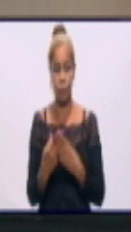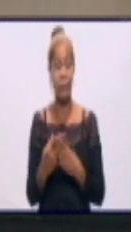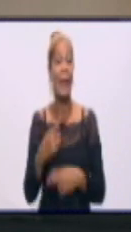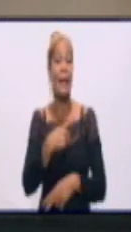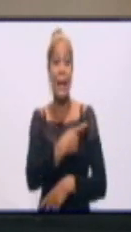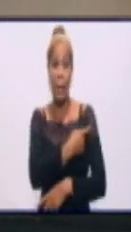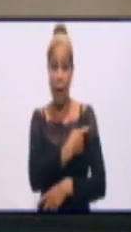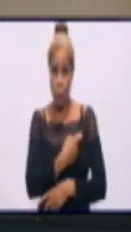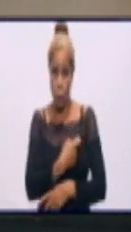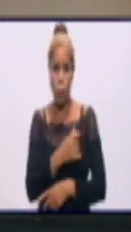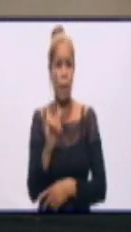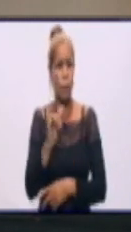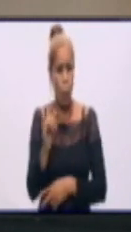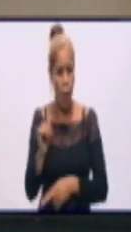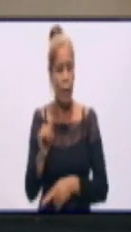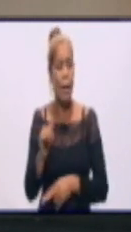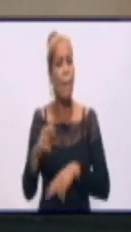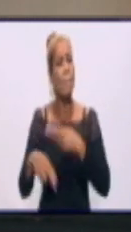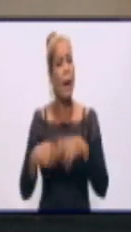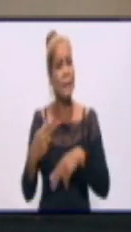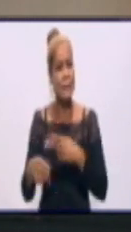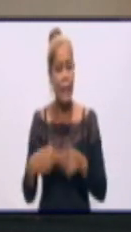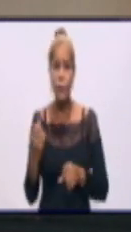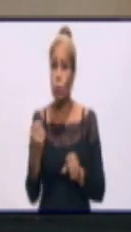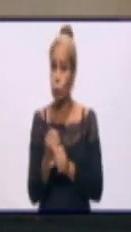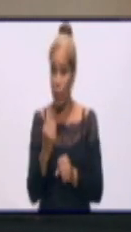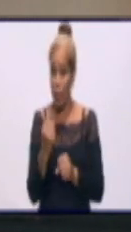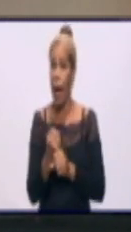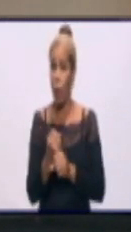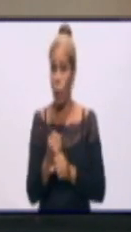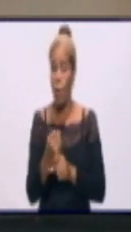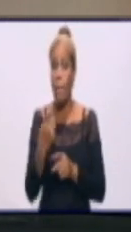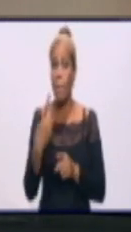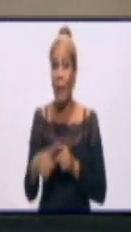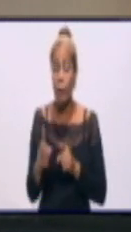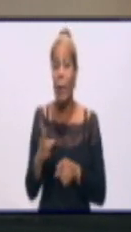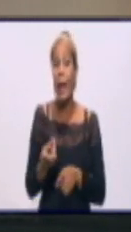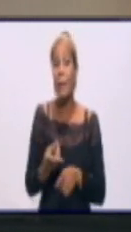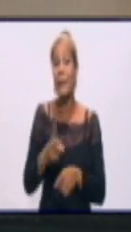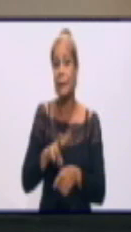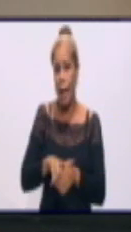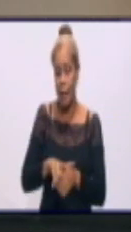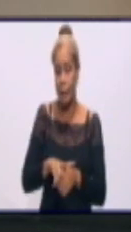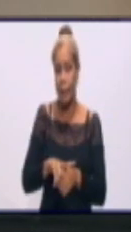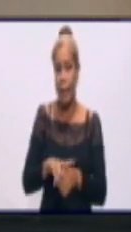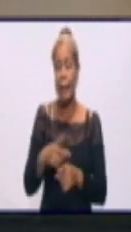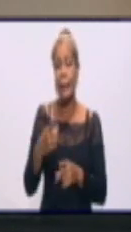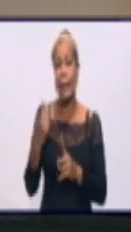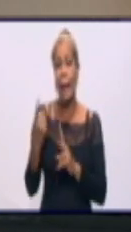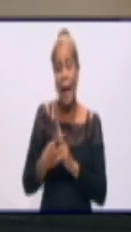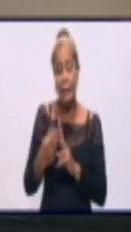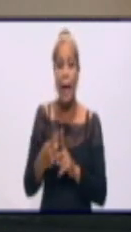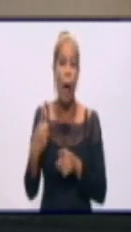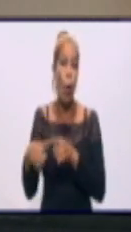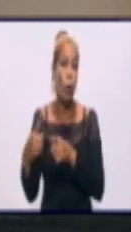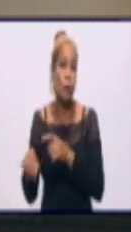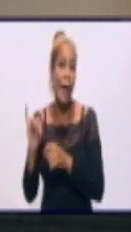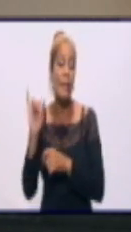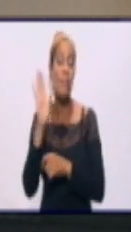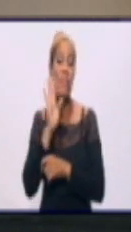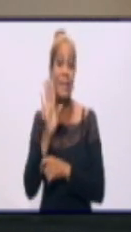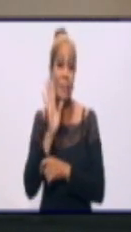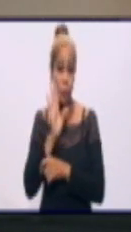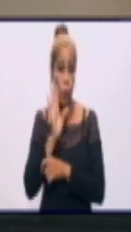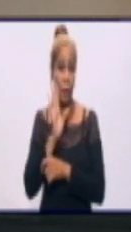vacuna va a jugar su papel, está jugando su papel. La vacuna va a evitar que haya reinfecciones, que las personas se reinfecten. La